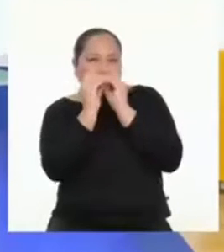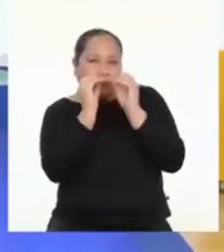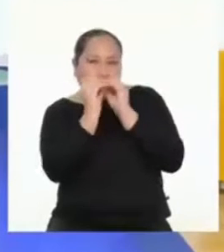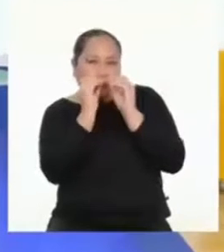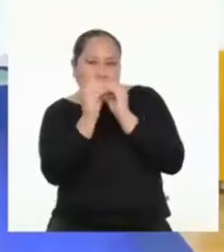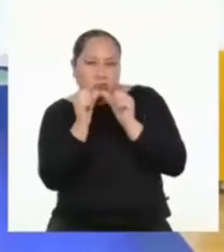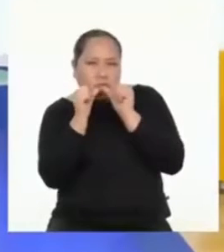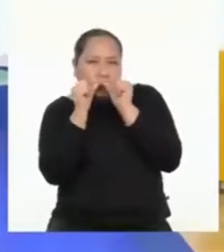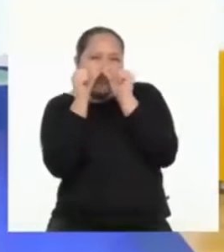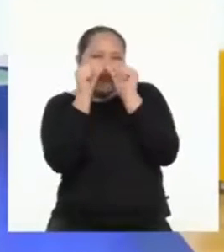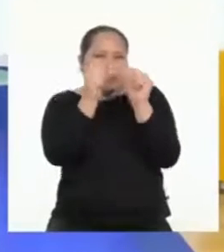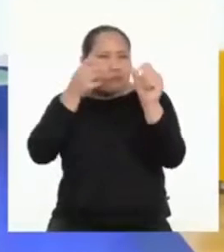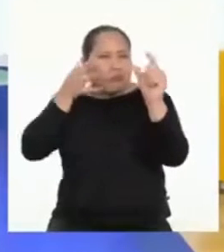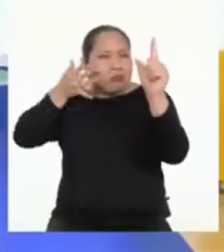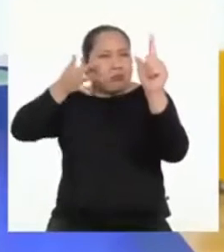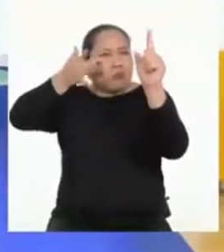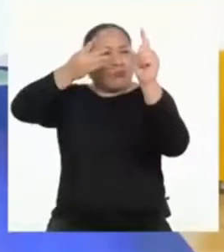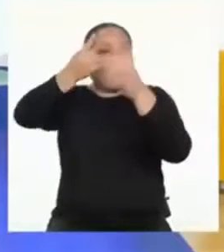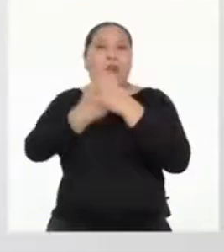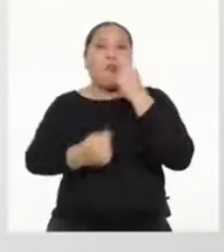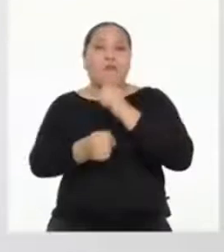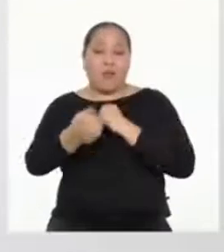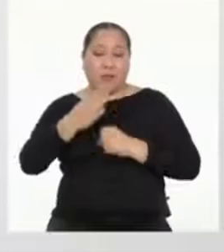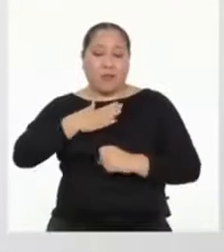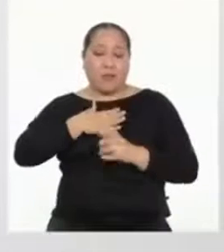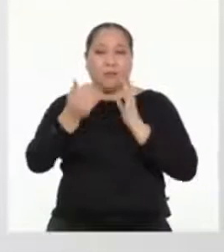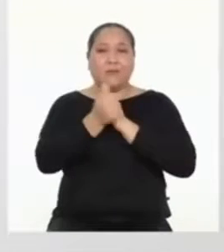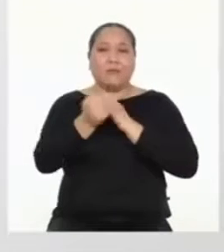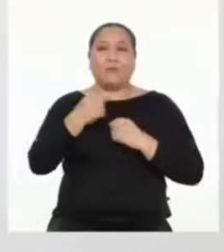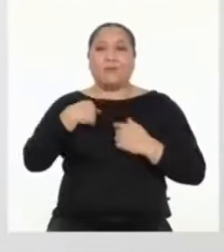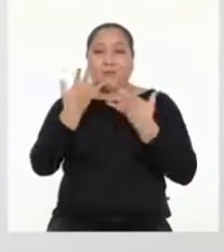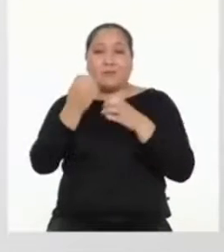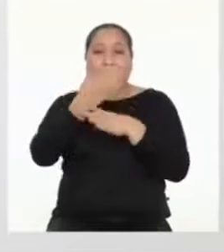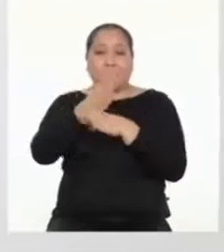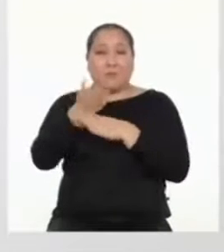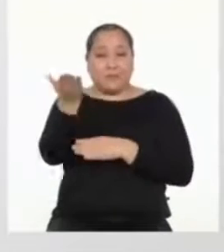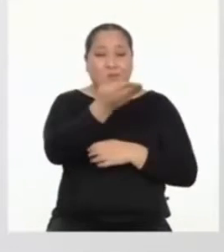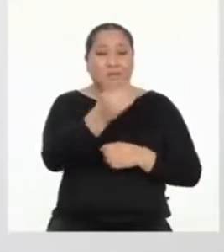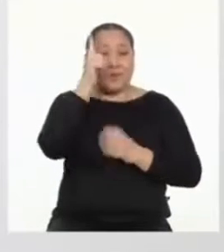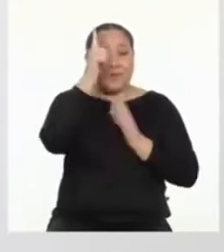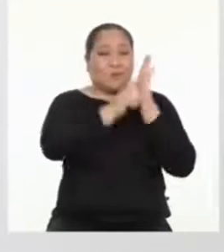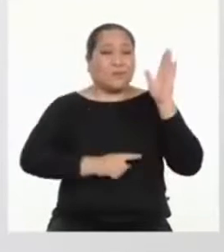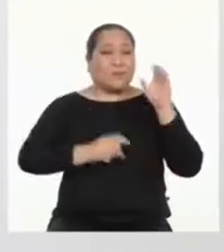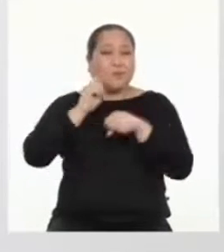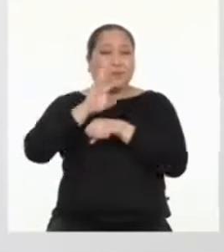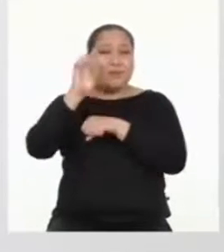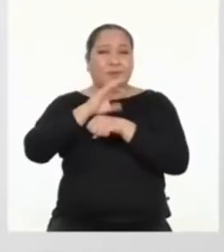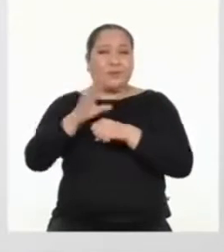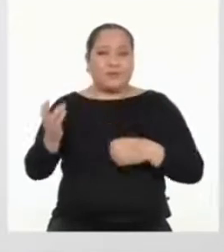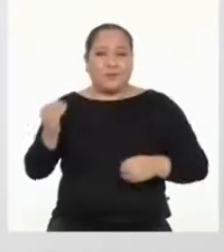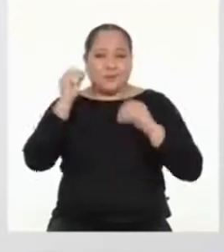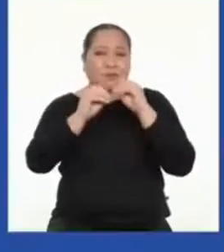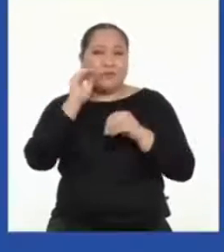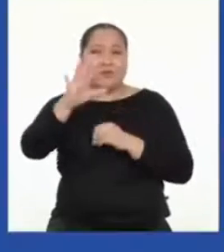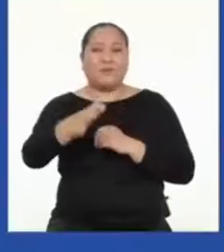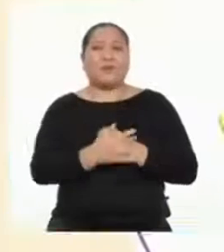y seguir intentando con confianza en nuestras capacidades. Yo quiero compartir con ustedes una lista de consejos para estimular